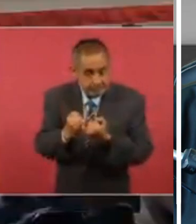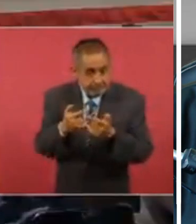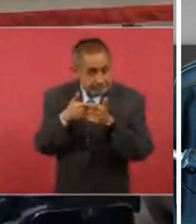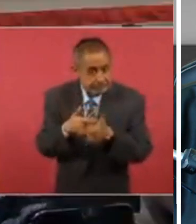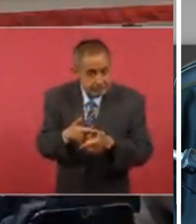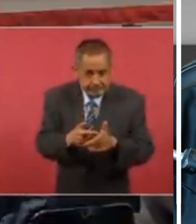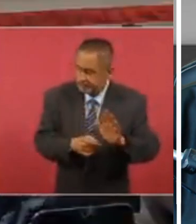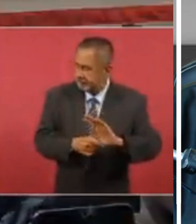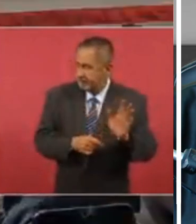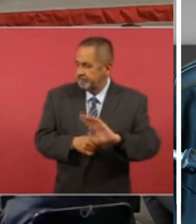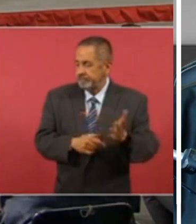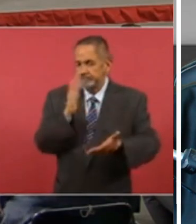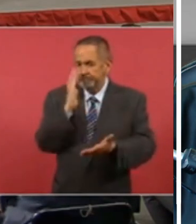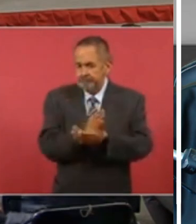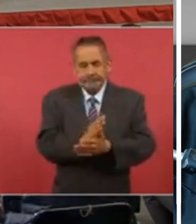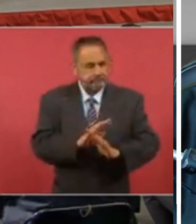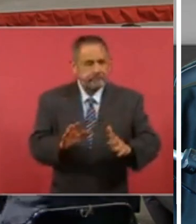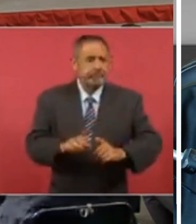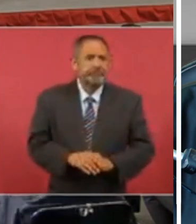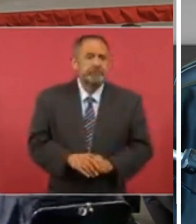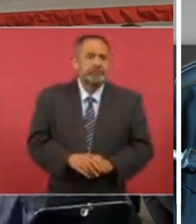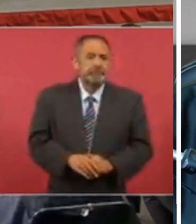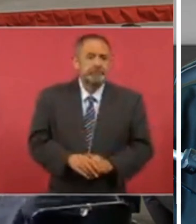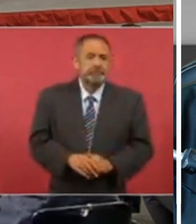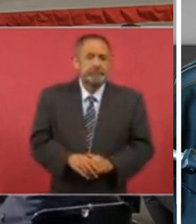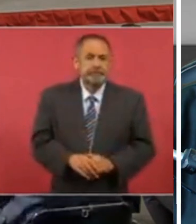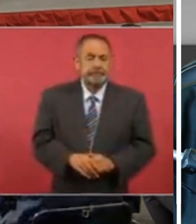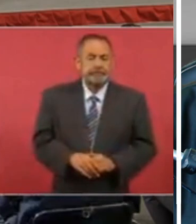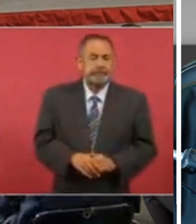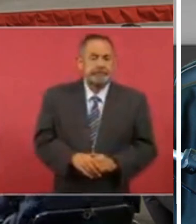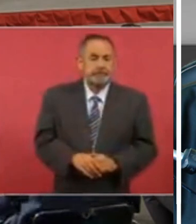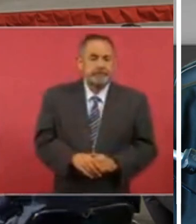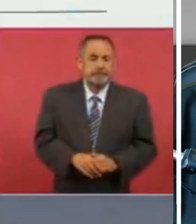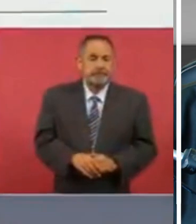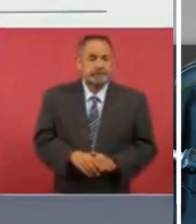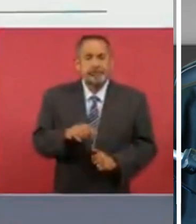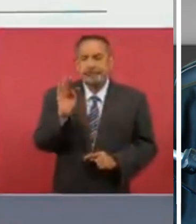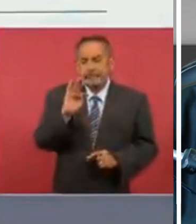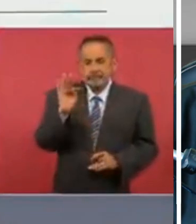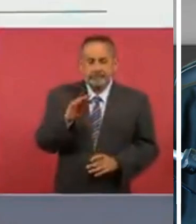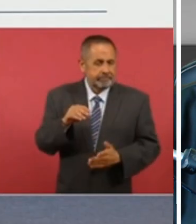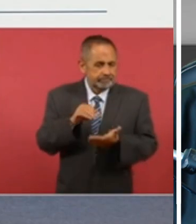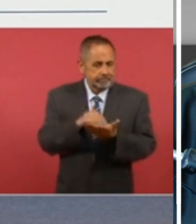y si continúan